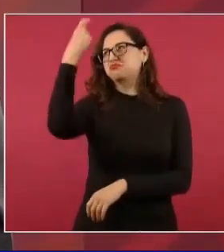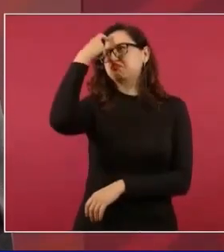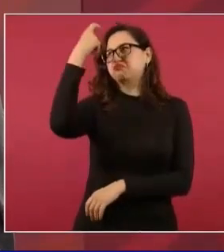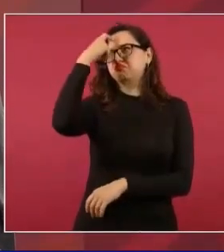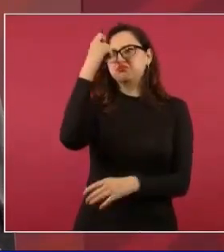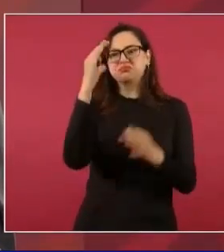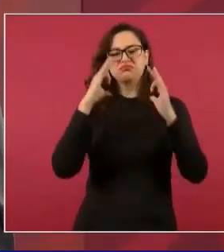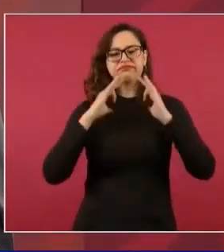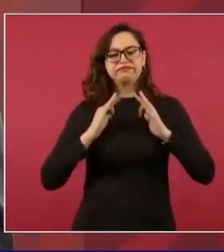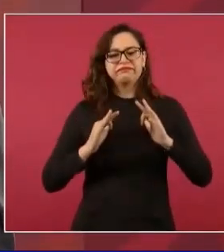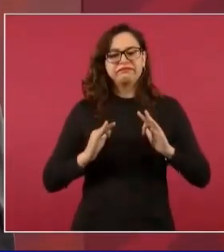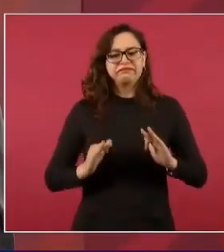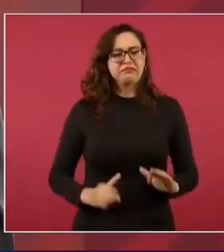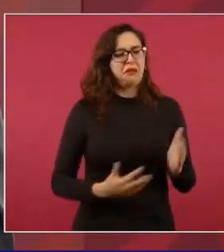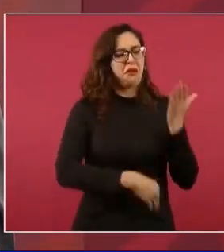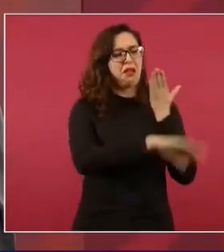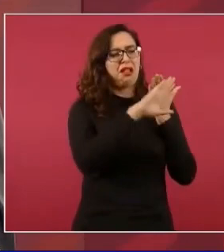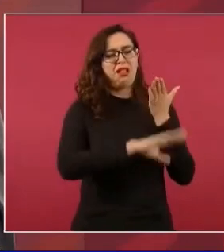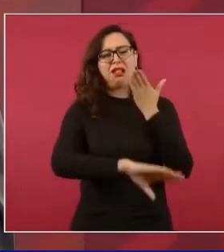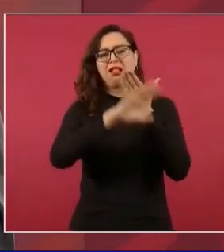absolutamente nada.